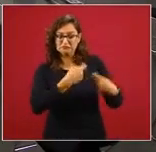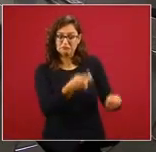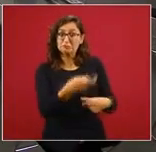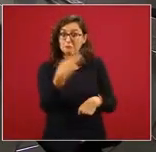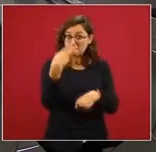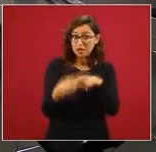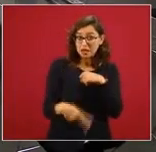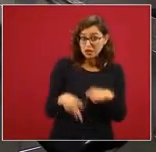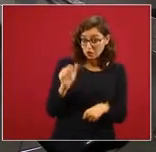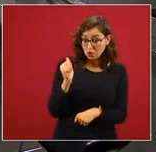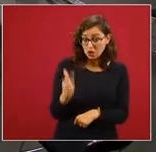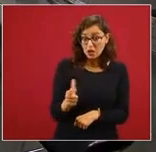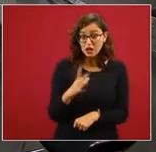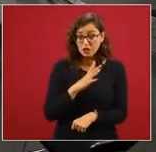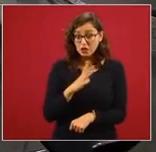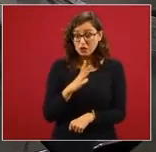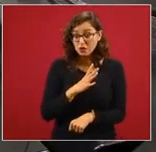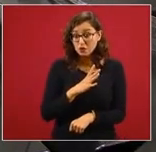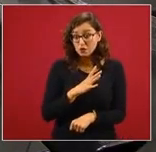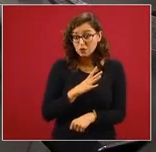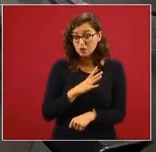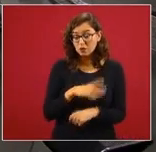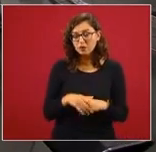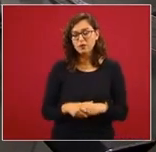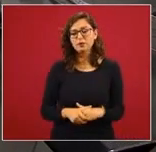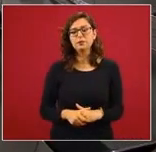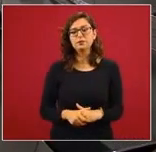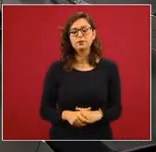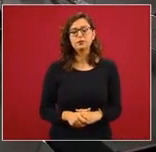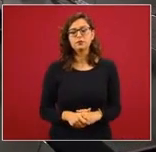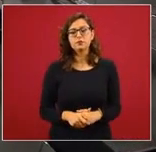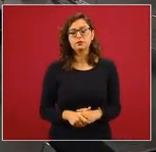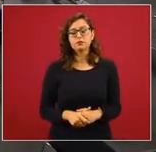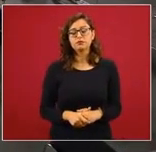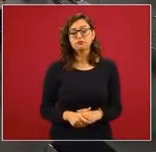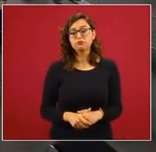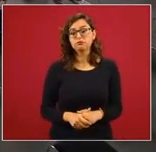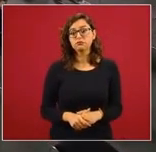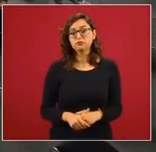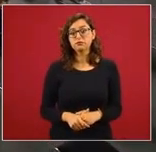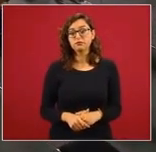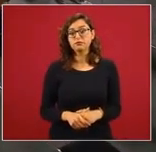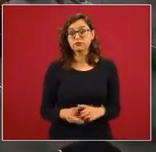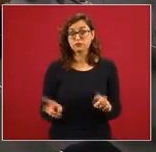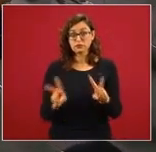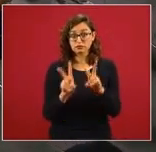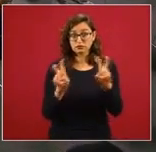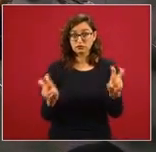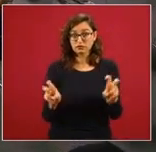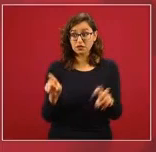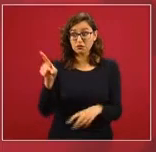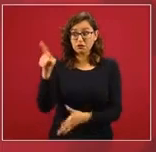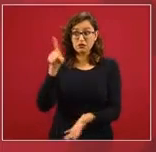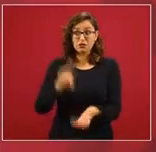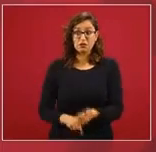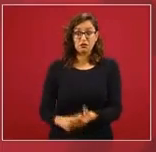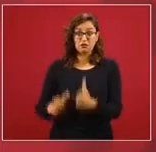Miren, eso es un asunto que corresponde al Poder Legislativo, pero